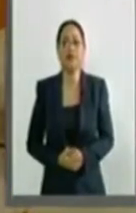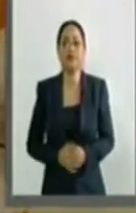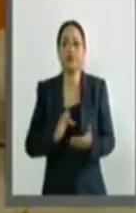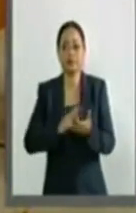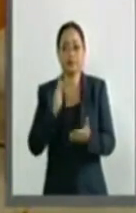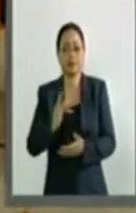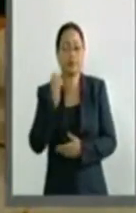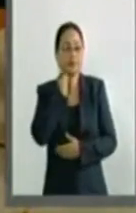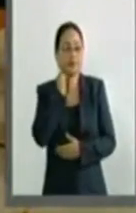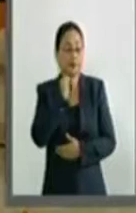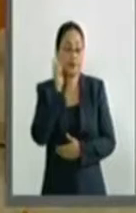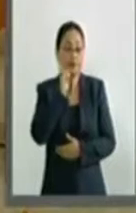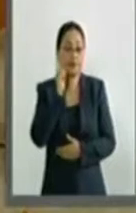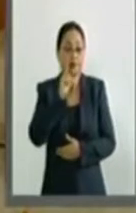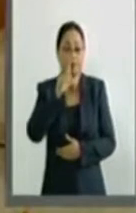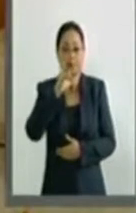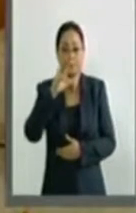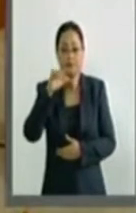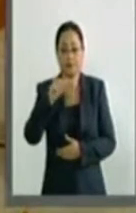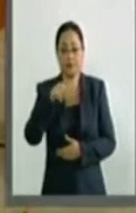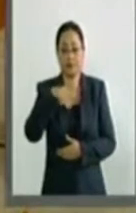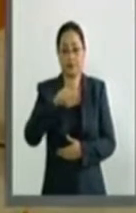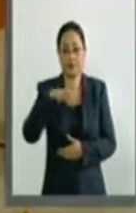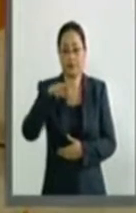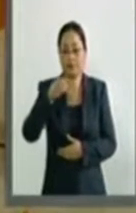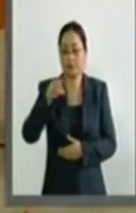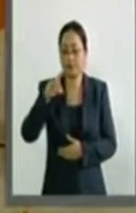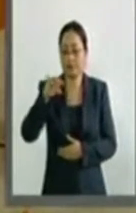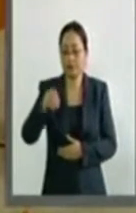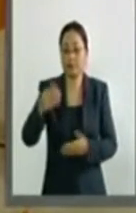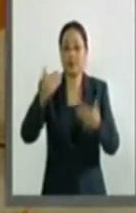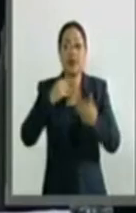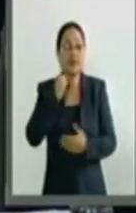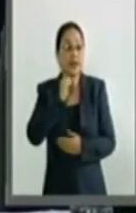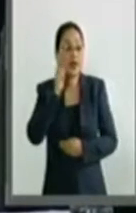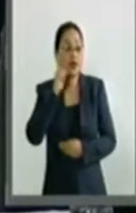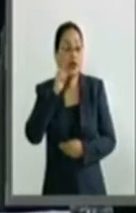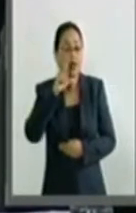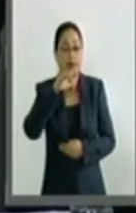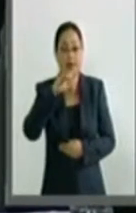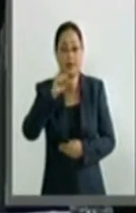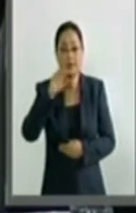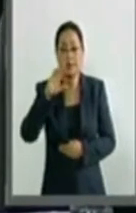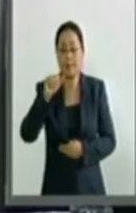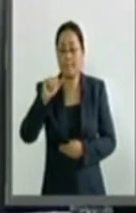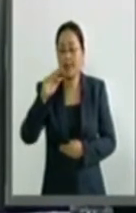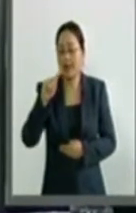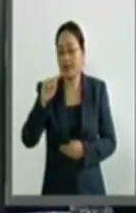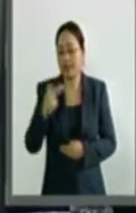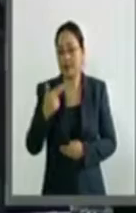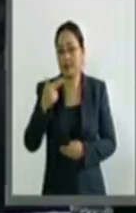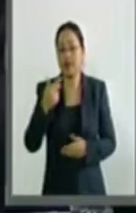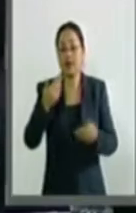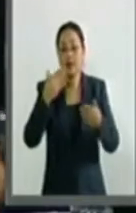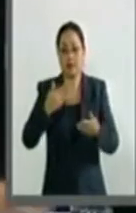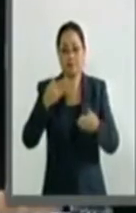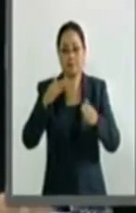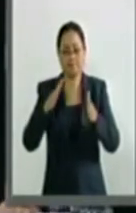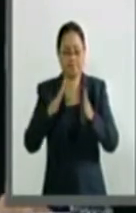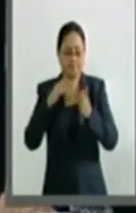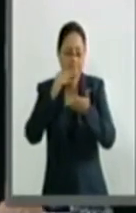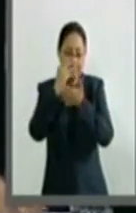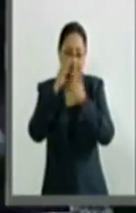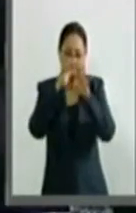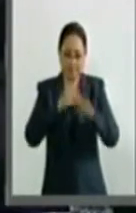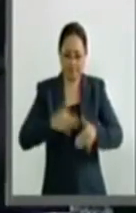senadora Lilia Merodio Reza. La senadora Lisbeth Hernández Lecona nos ha dado su intervención para que se registre de